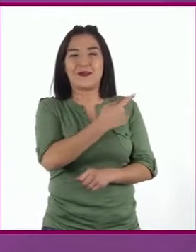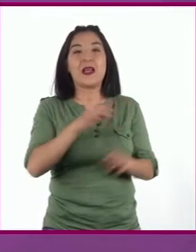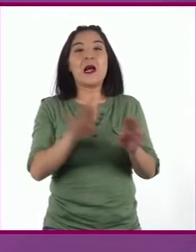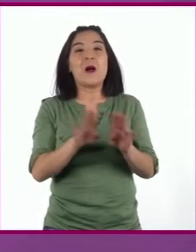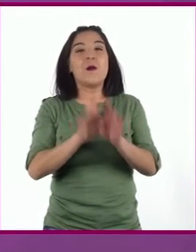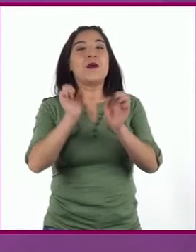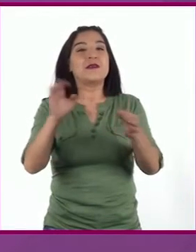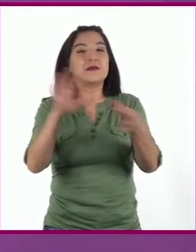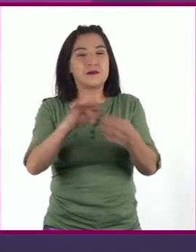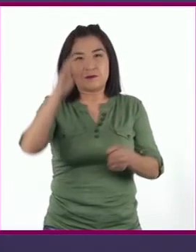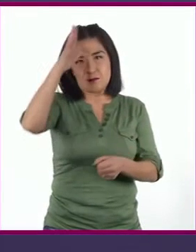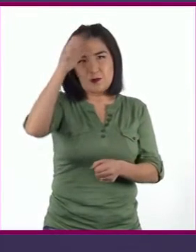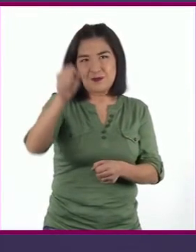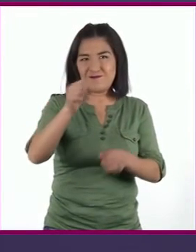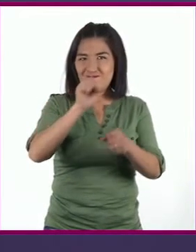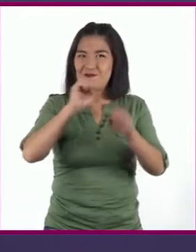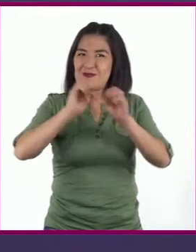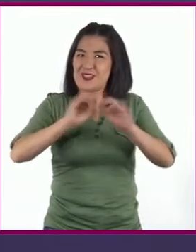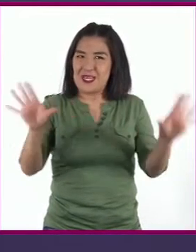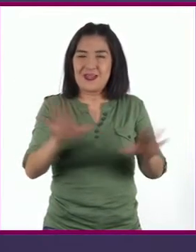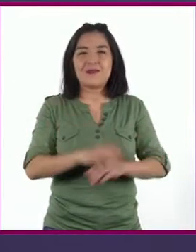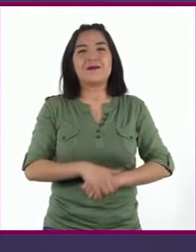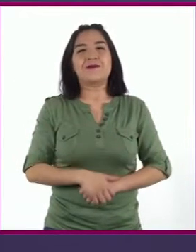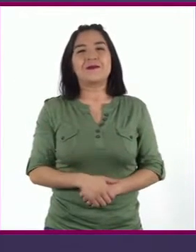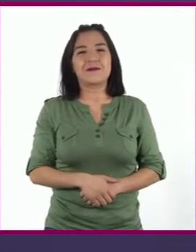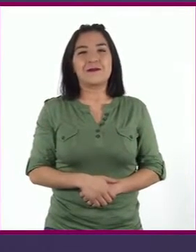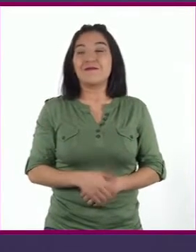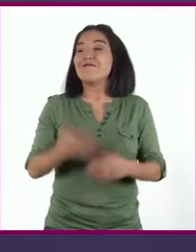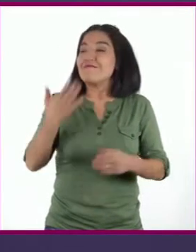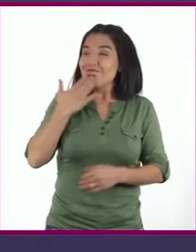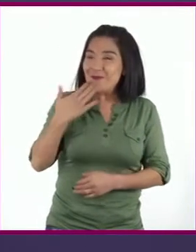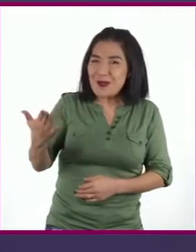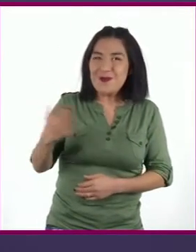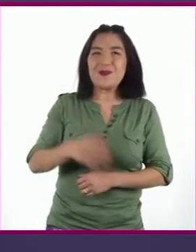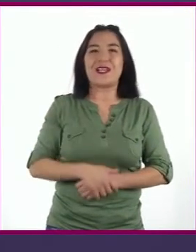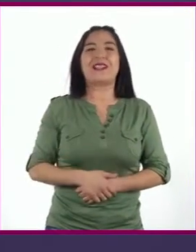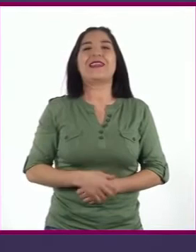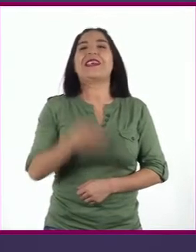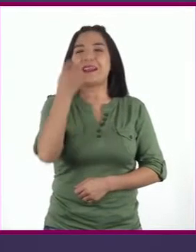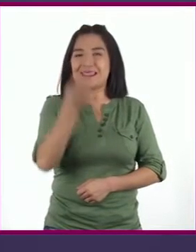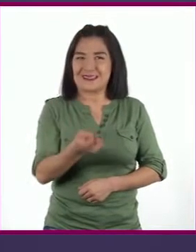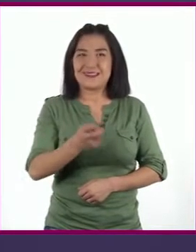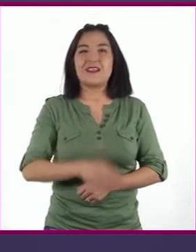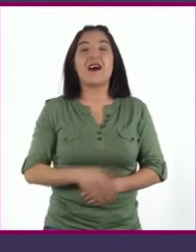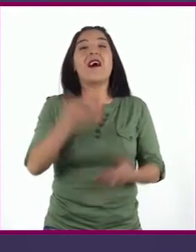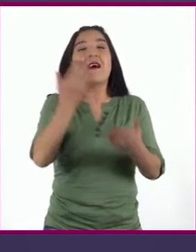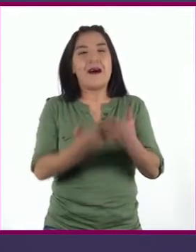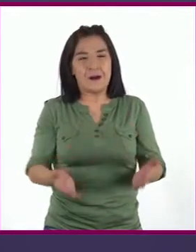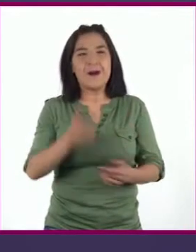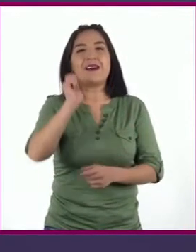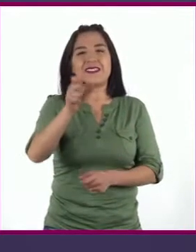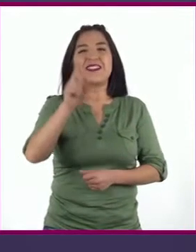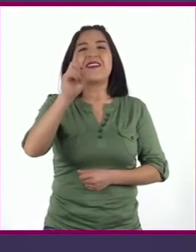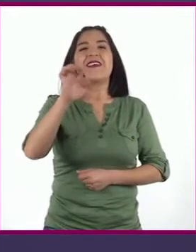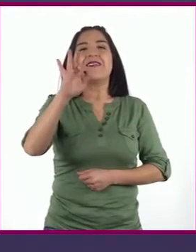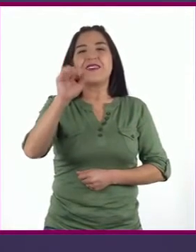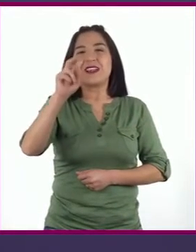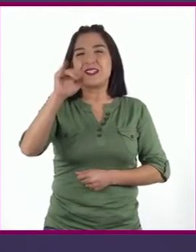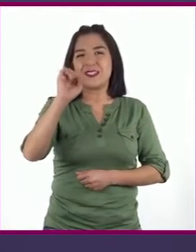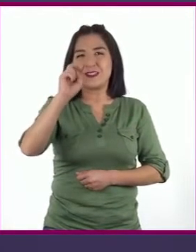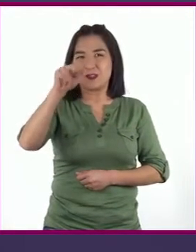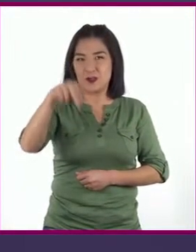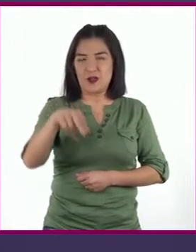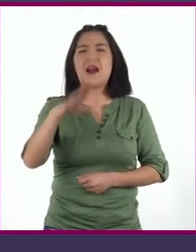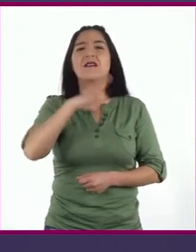el concepto. Muy bien. Así es. Ahora una definición. También puede